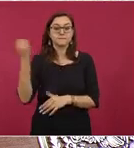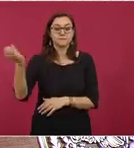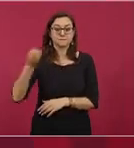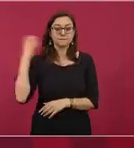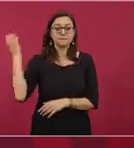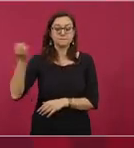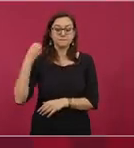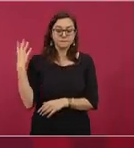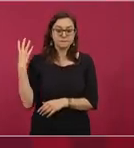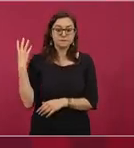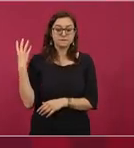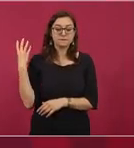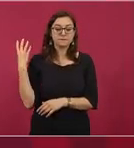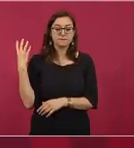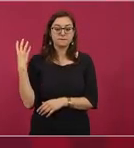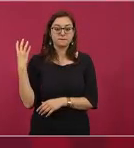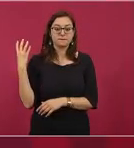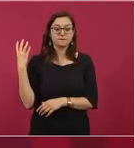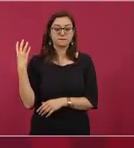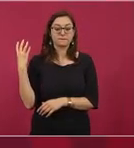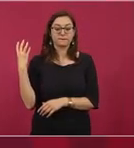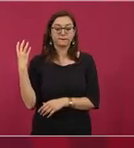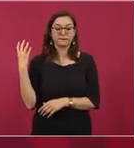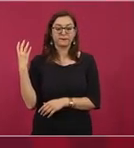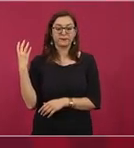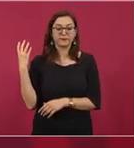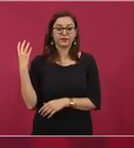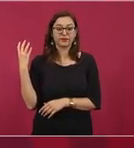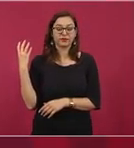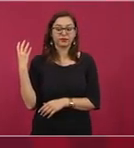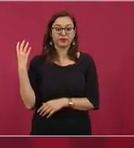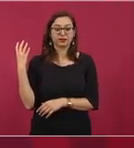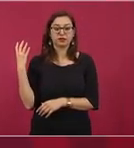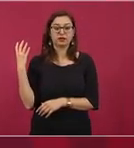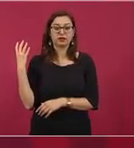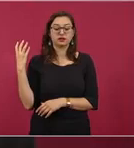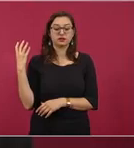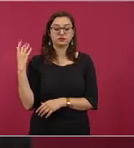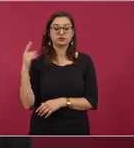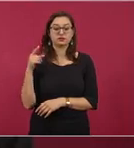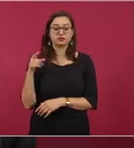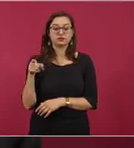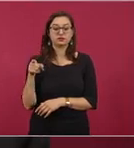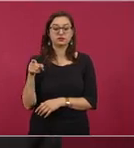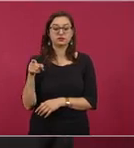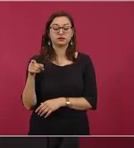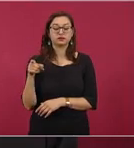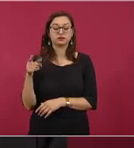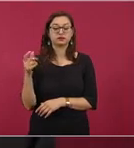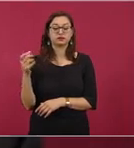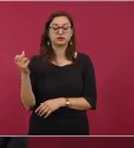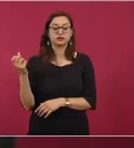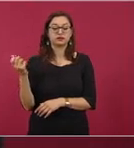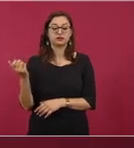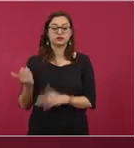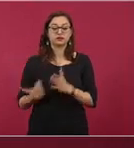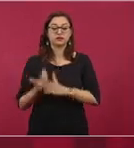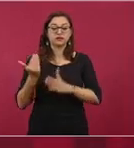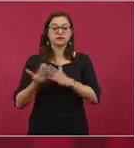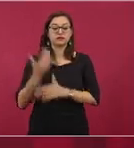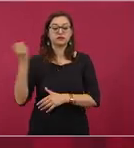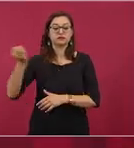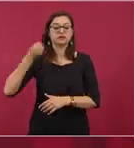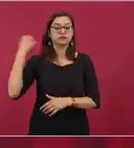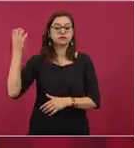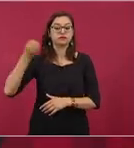este se quedan no va a ser muy lejos la vamos a a llevar a